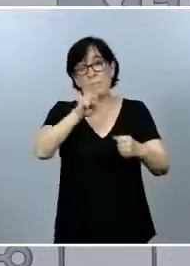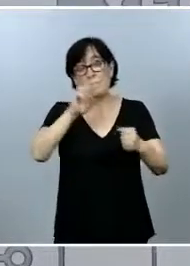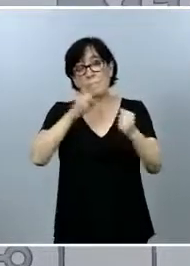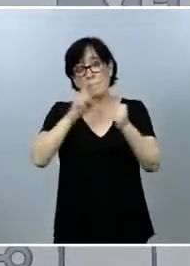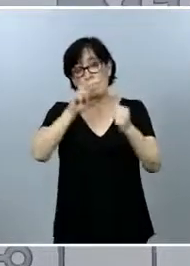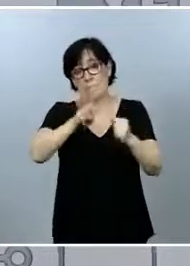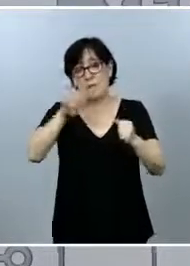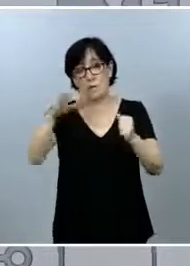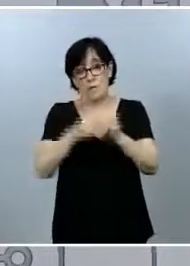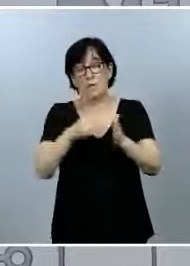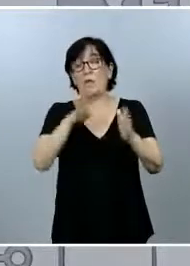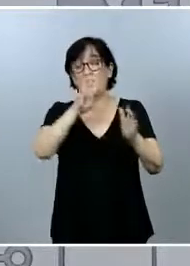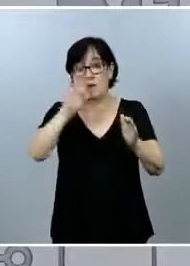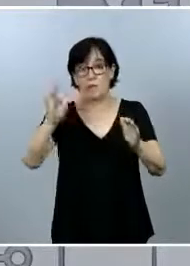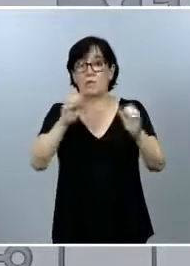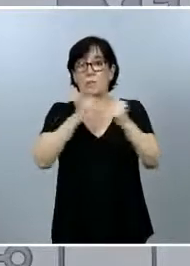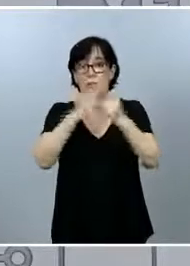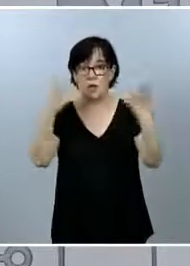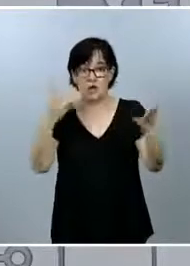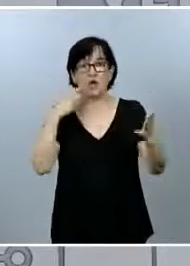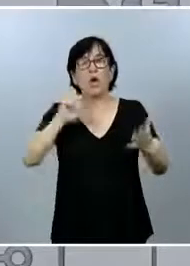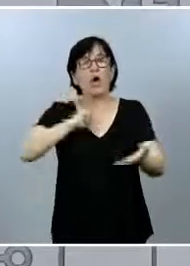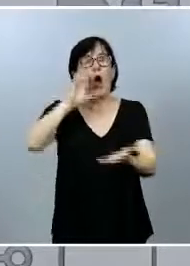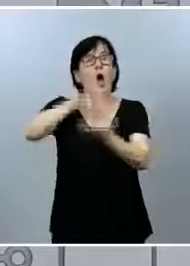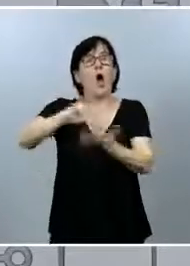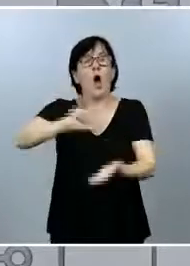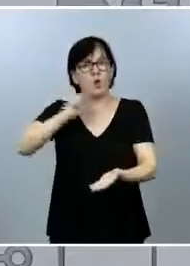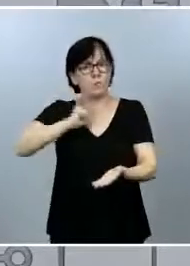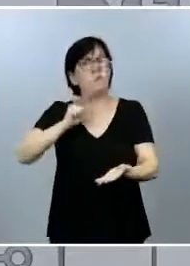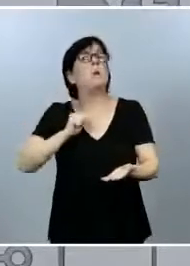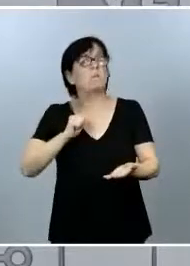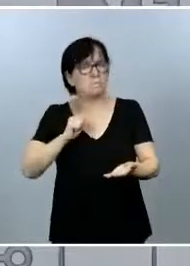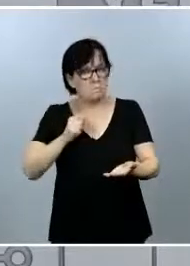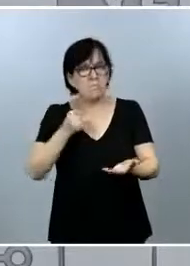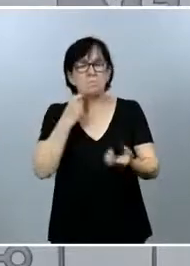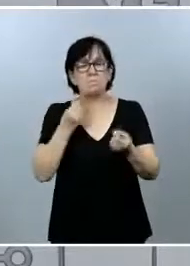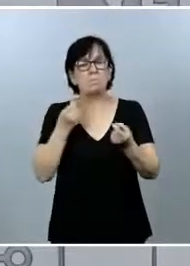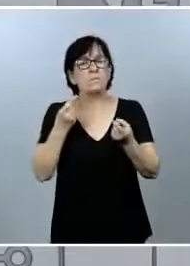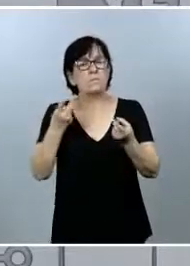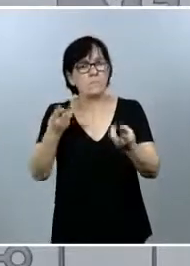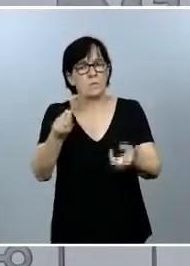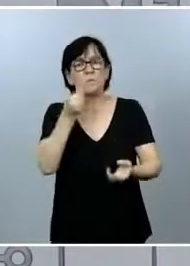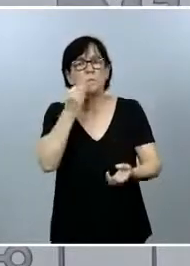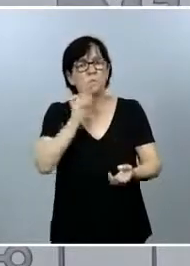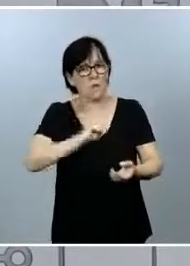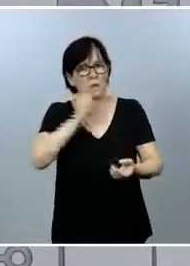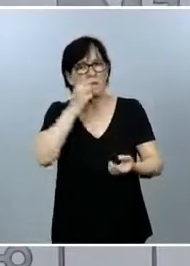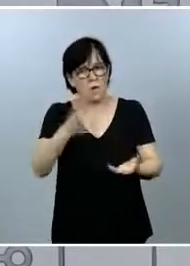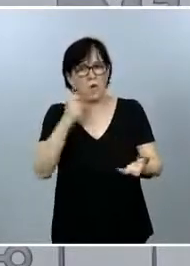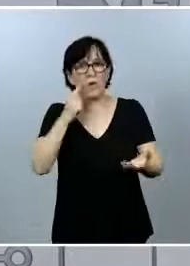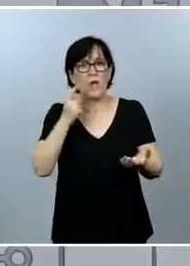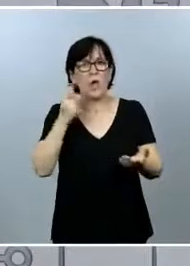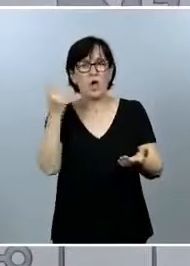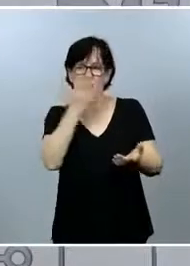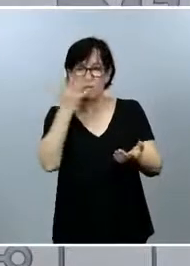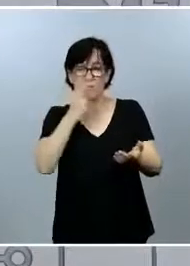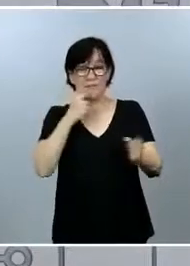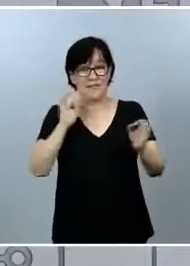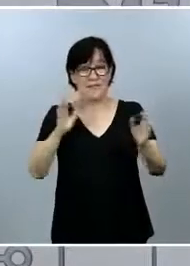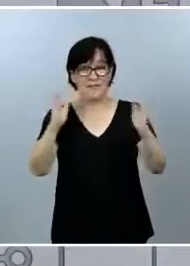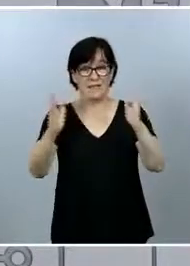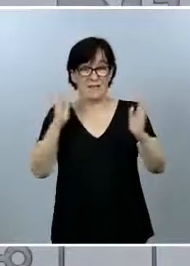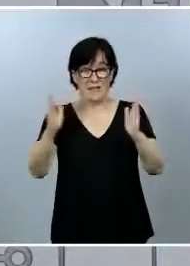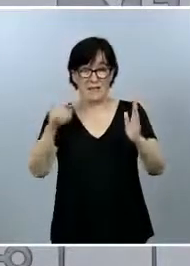en atención hospitalaria. Es una muy buena cifra de sospecha, sobre todo valorando el periodo del año en el que estamos y